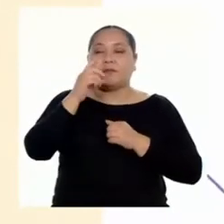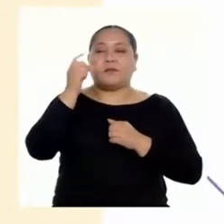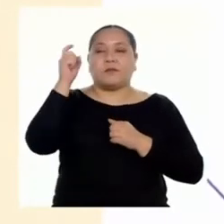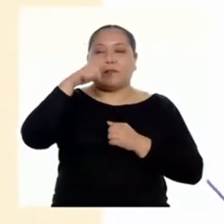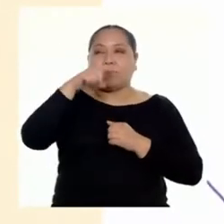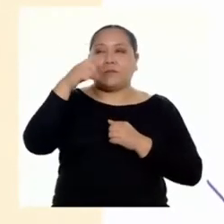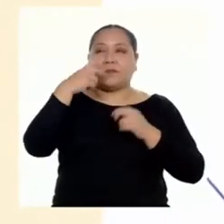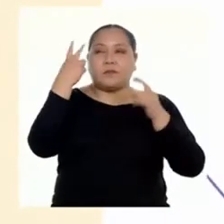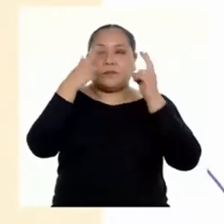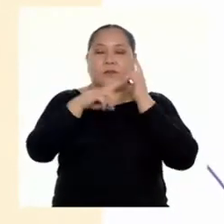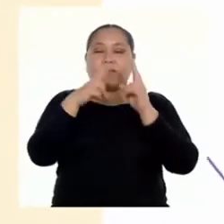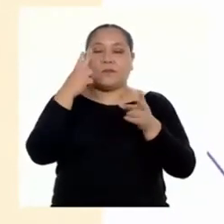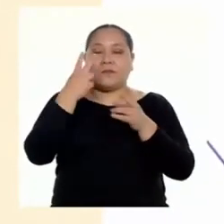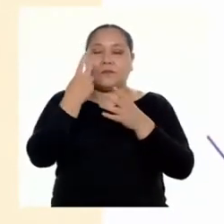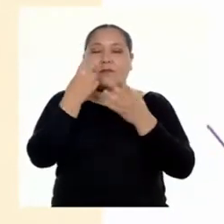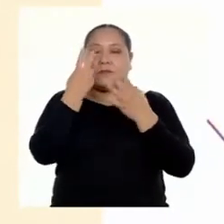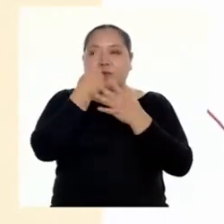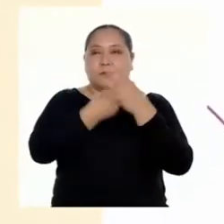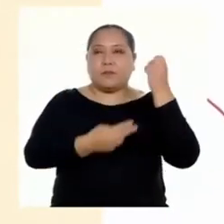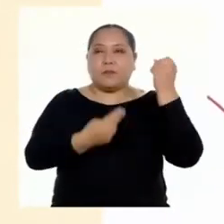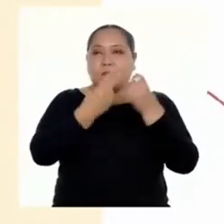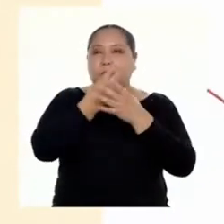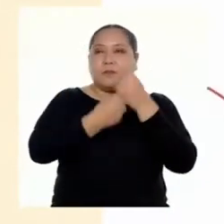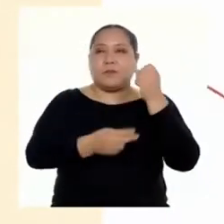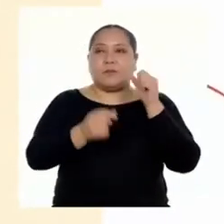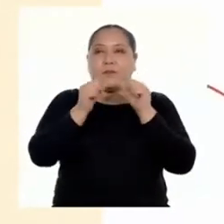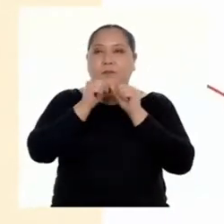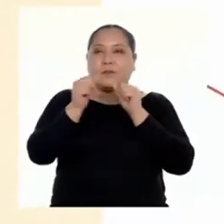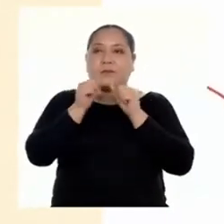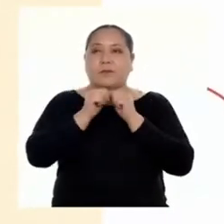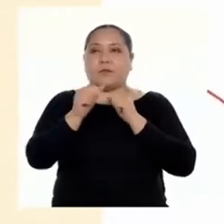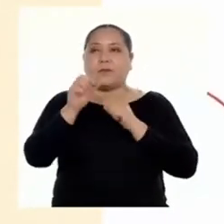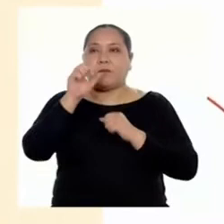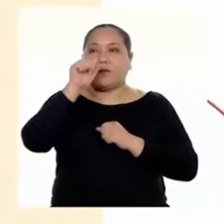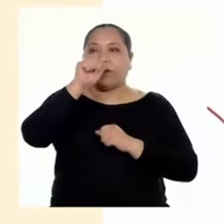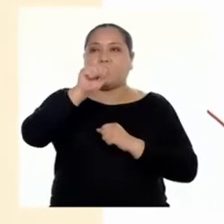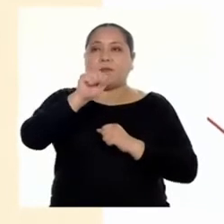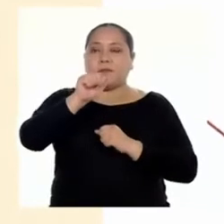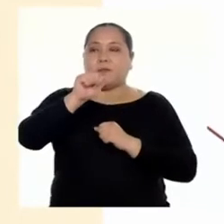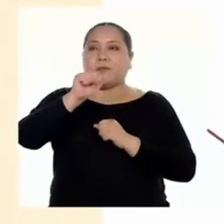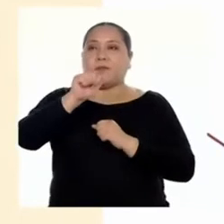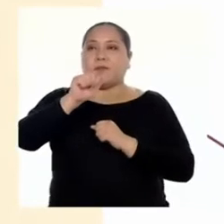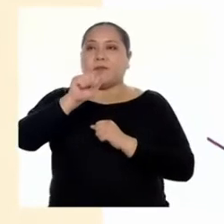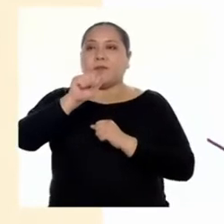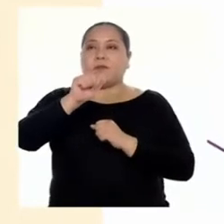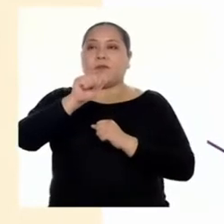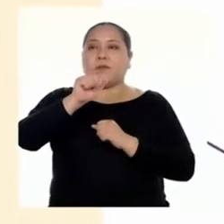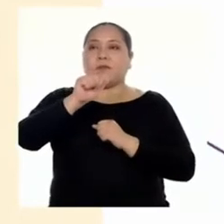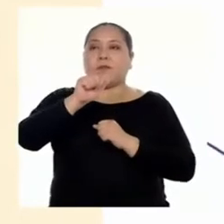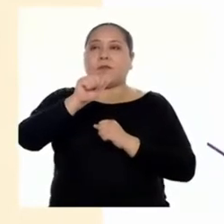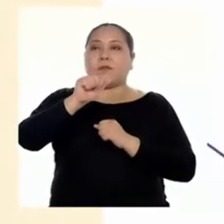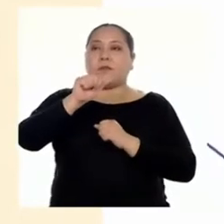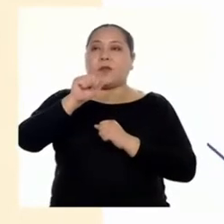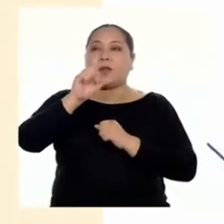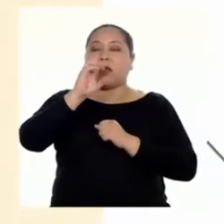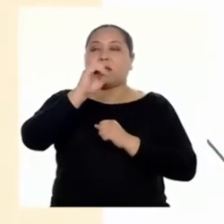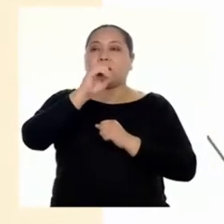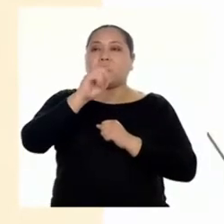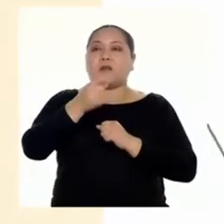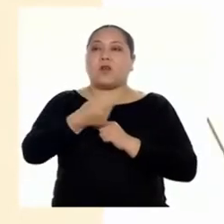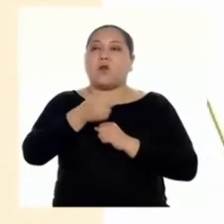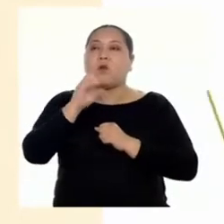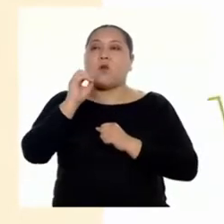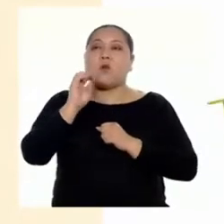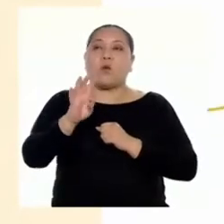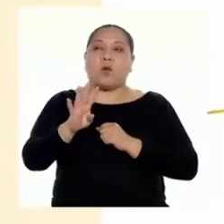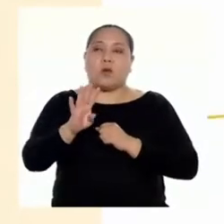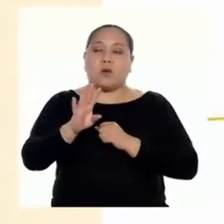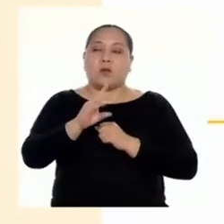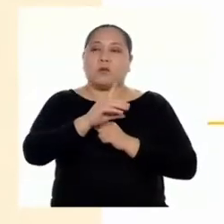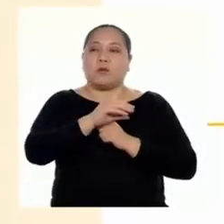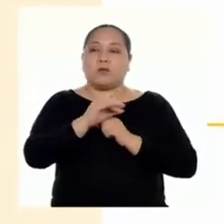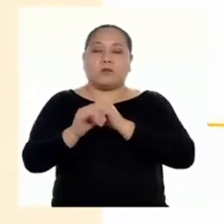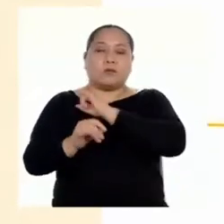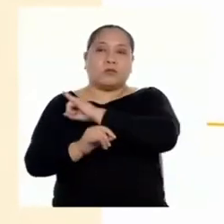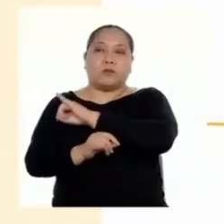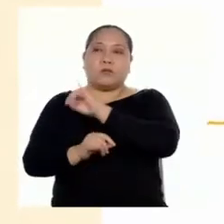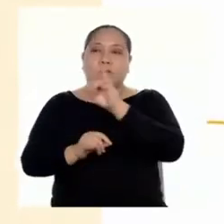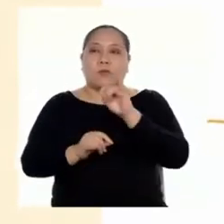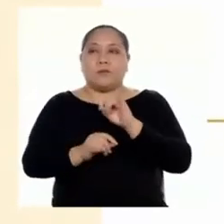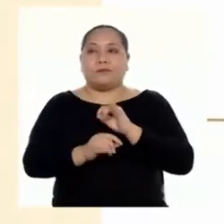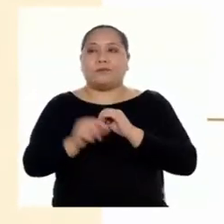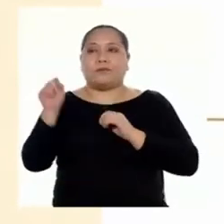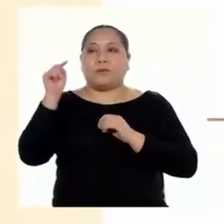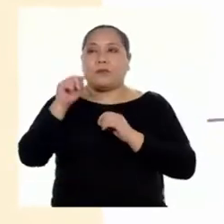que expresar ambos valores. Para eso, a 4 por 10 elevado a la cuarta, le corremos la coma decimal a la izquierda.